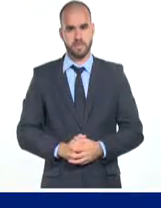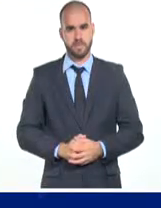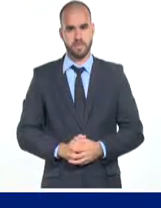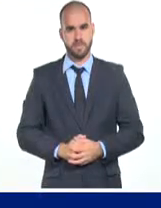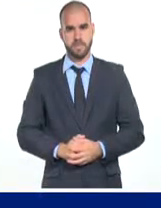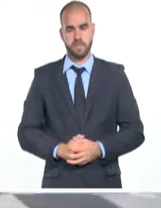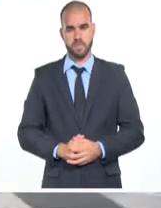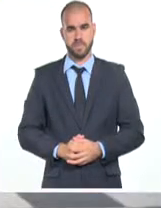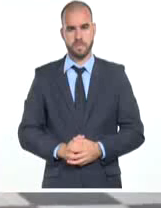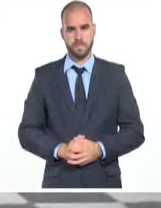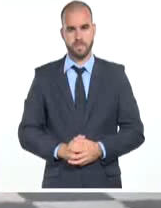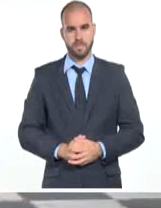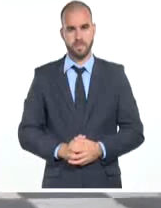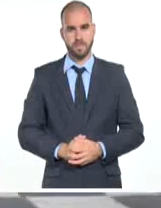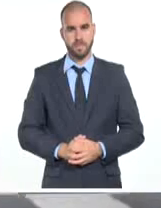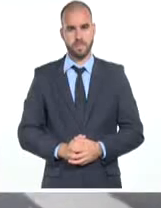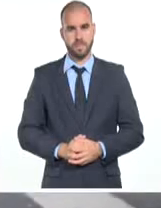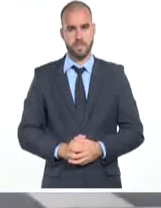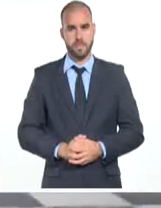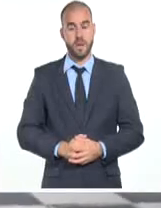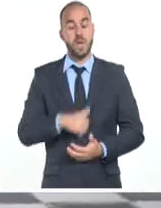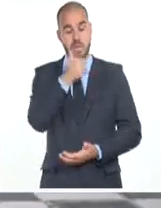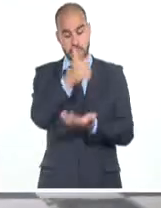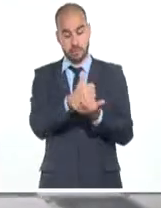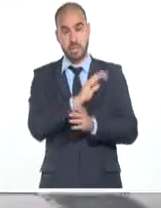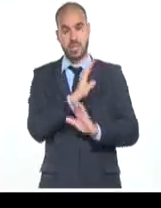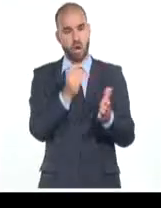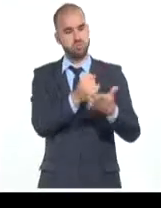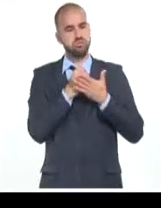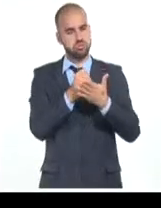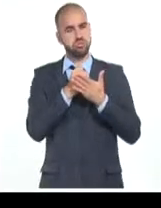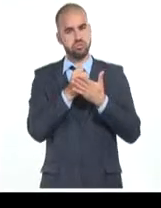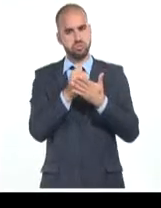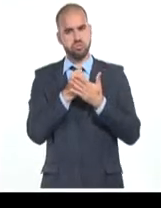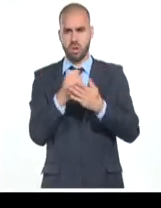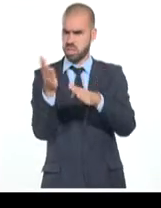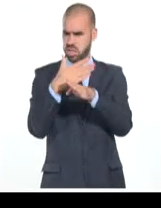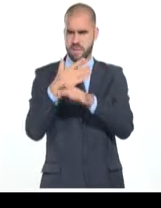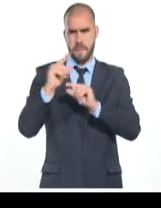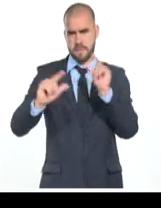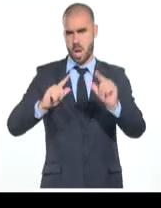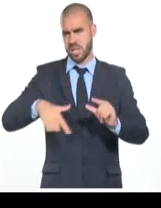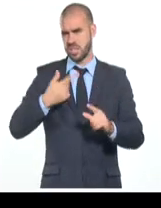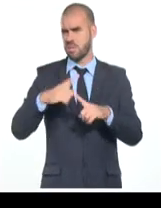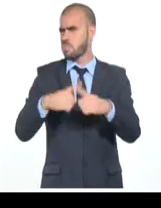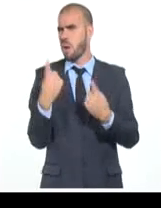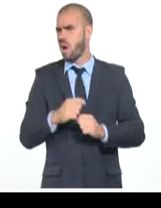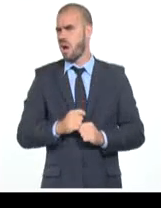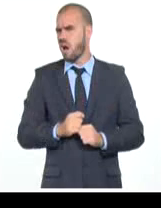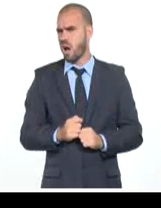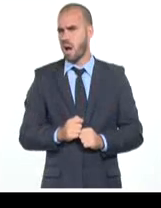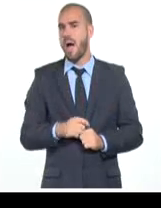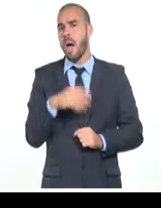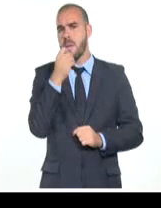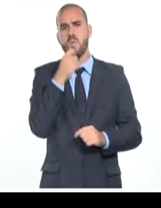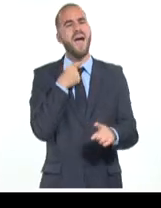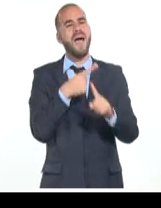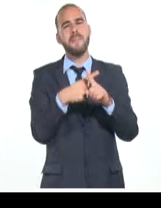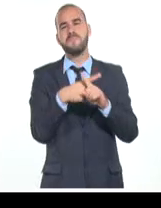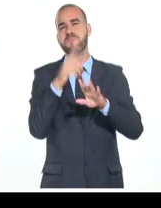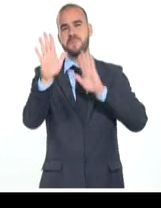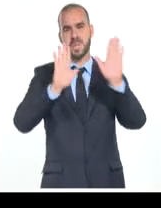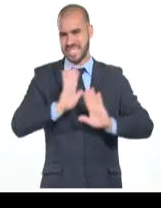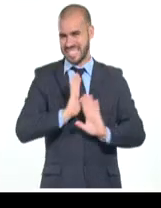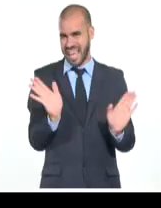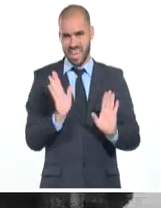El centro ha ayudado mucho al arte cubano y a los artistas cubanos en general, no solo por la posibilidad de exponer allí, sino también por esa